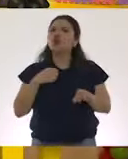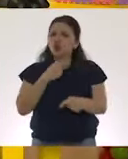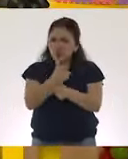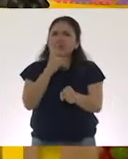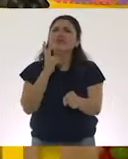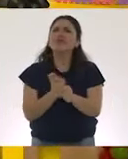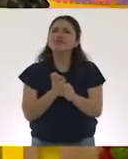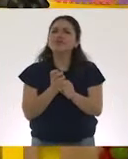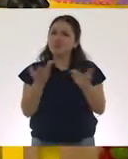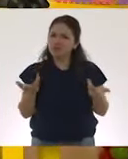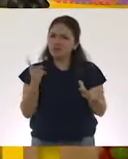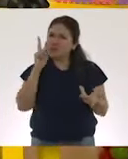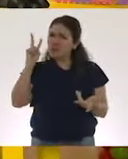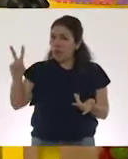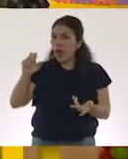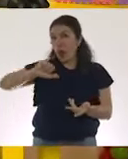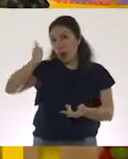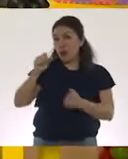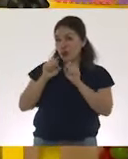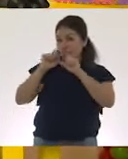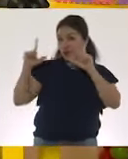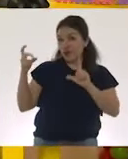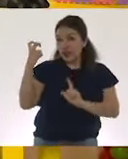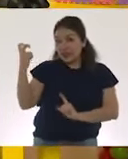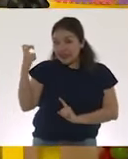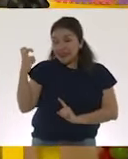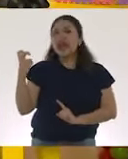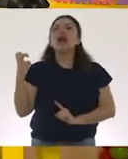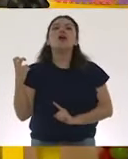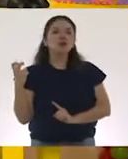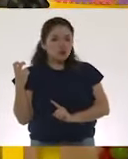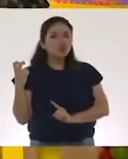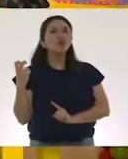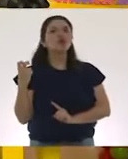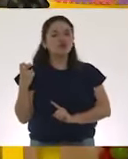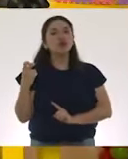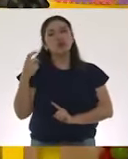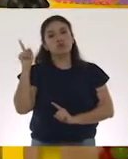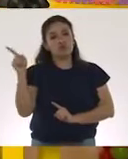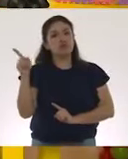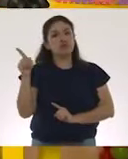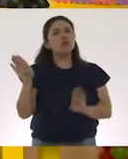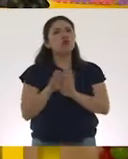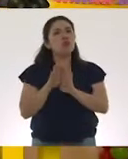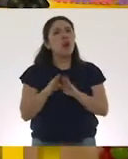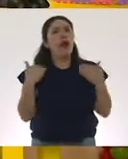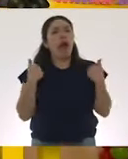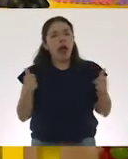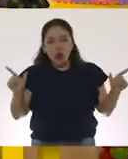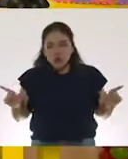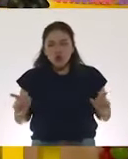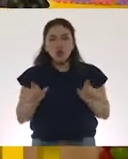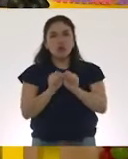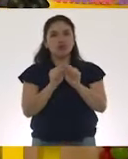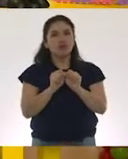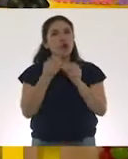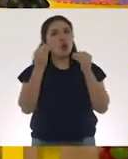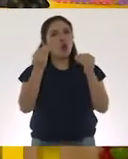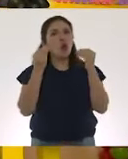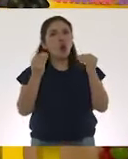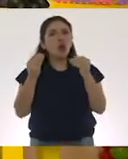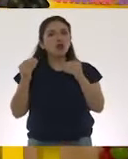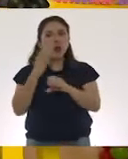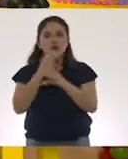invitamos a ver esta siguiente cápsula que funciona a modo de repaso después de tantas